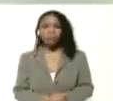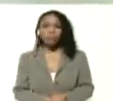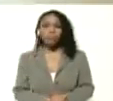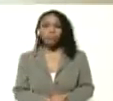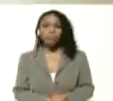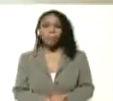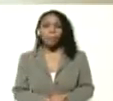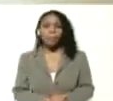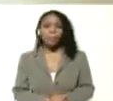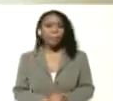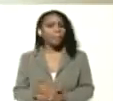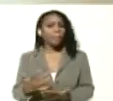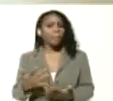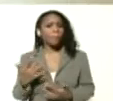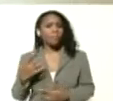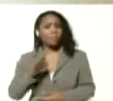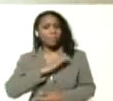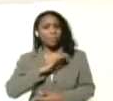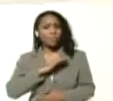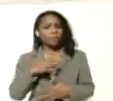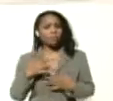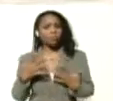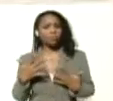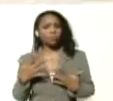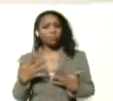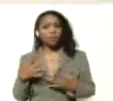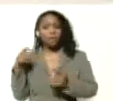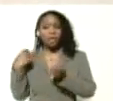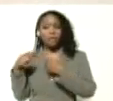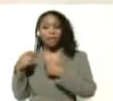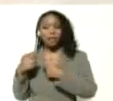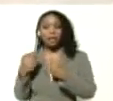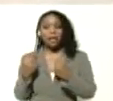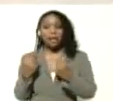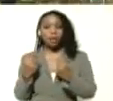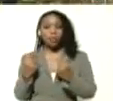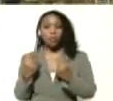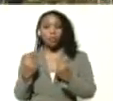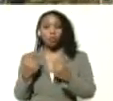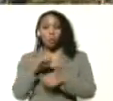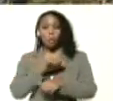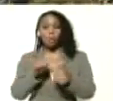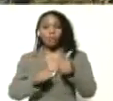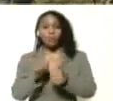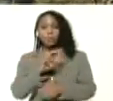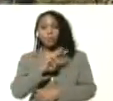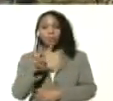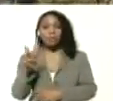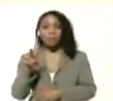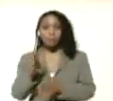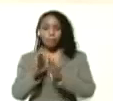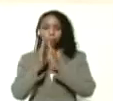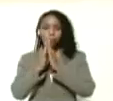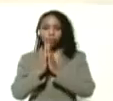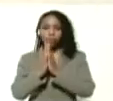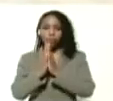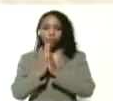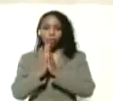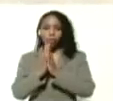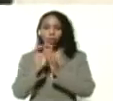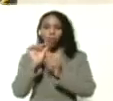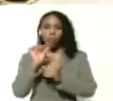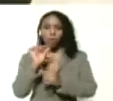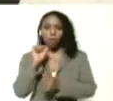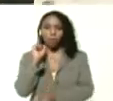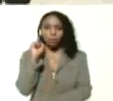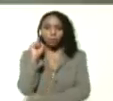tenemos que invertir unos recursos vicepresidente por favor suelte un poquito